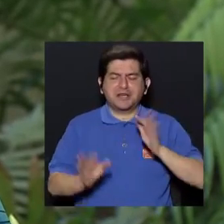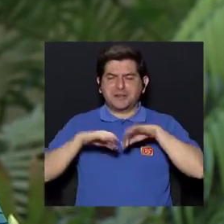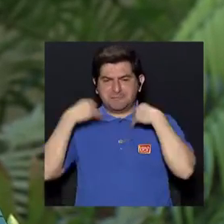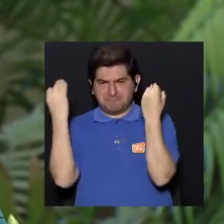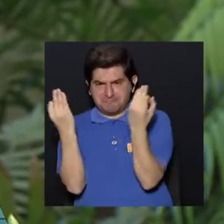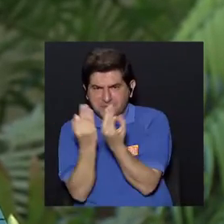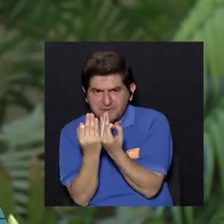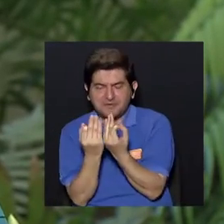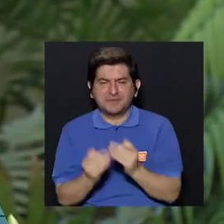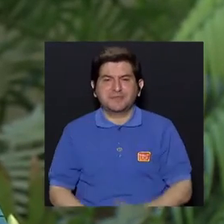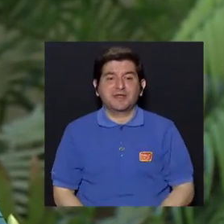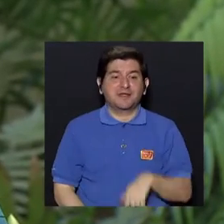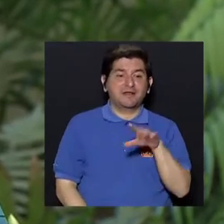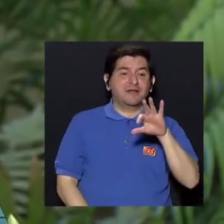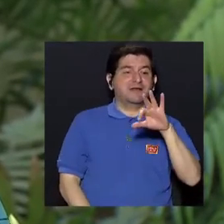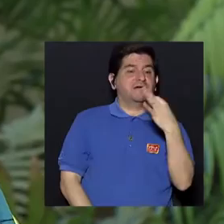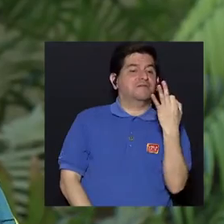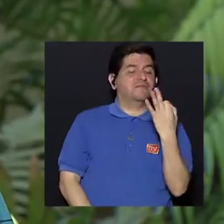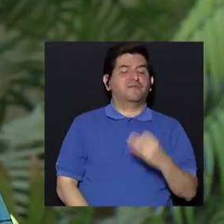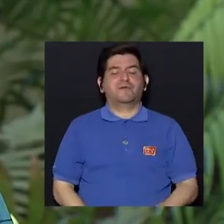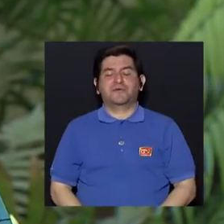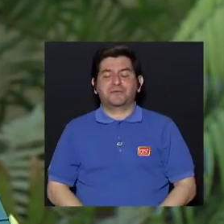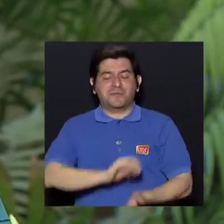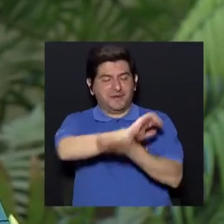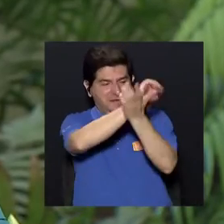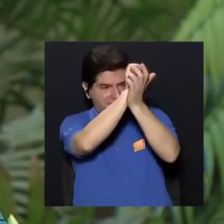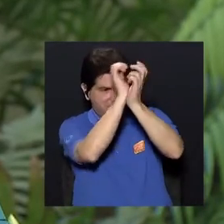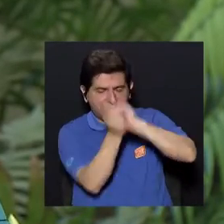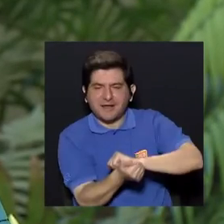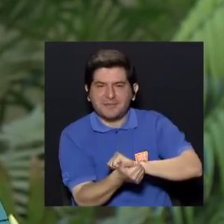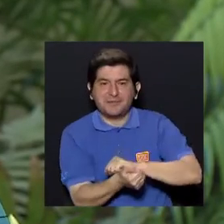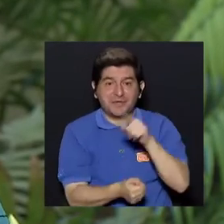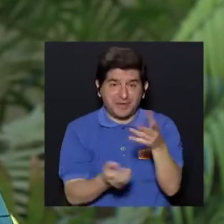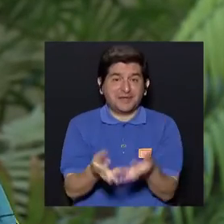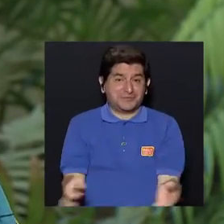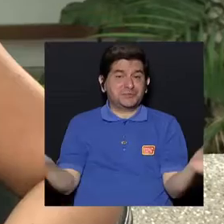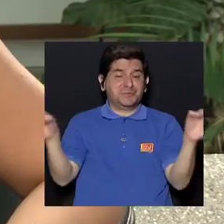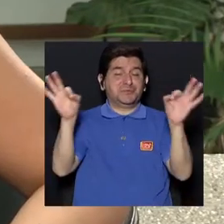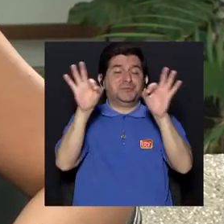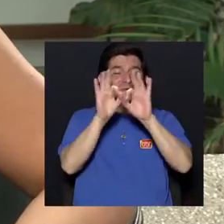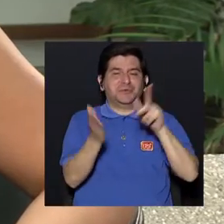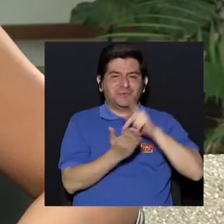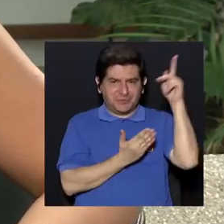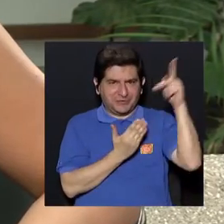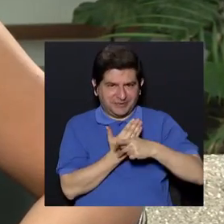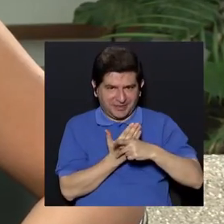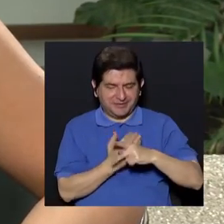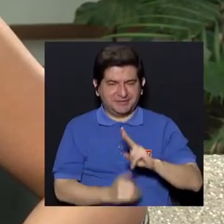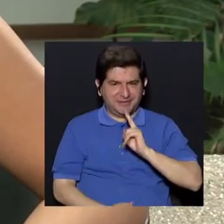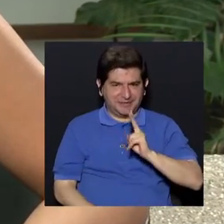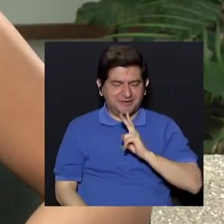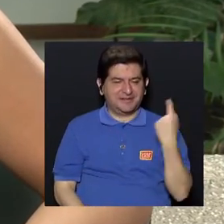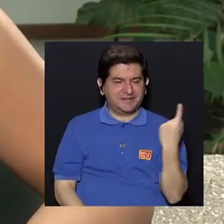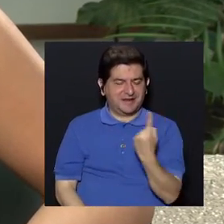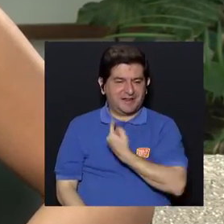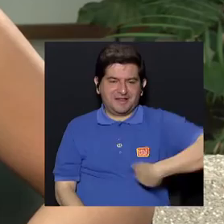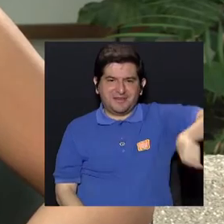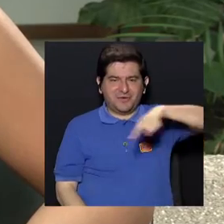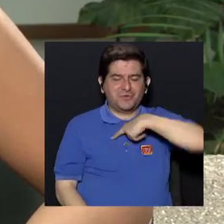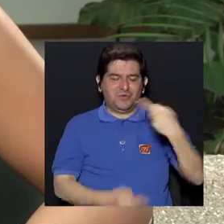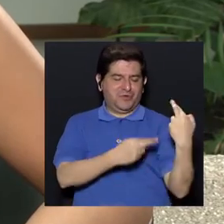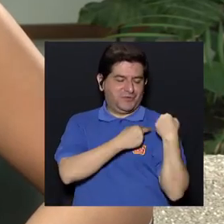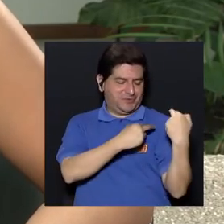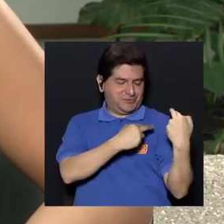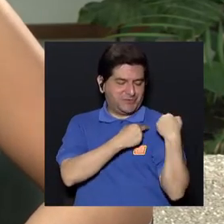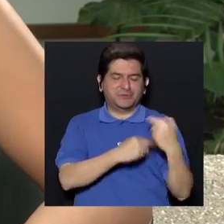mi familiar lo hace, demás, es que vamos a empezar a producir un cambio, ¿verdad? Creo que eso lo más importante de este programa, realmente cada uno de nosotros es